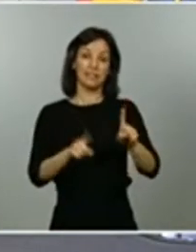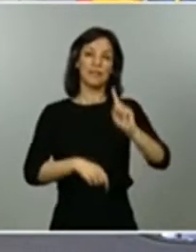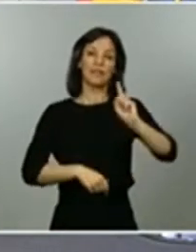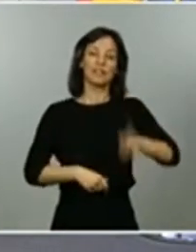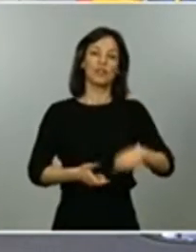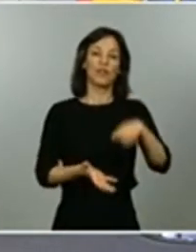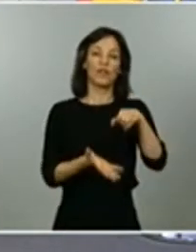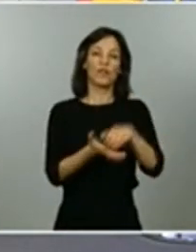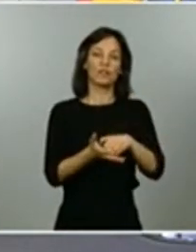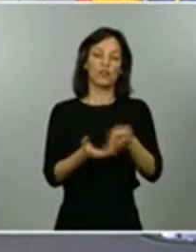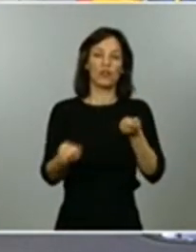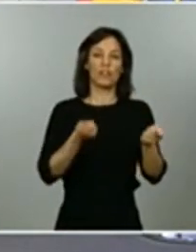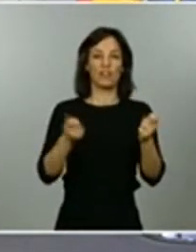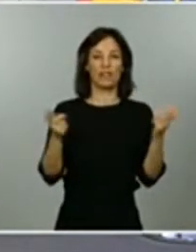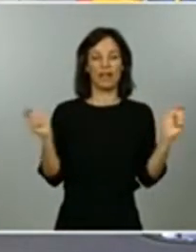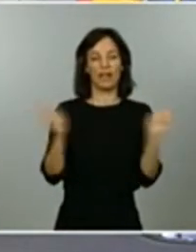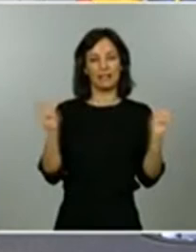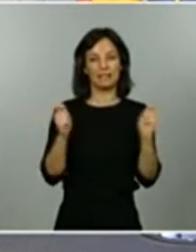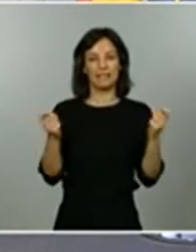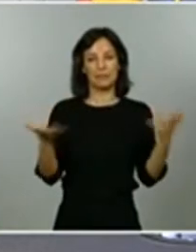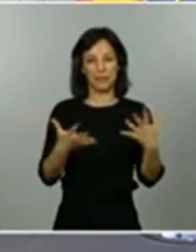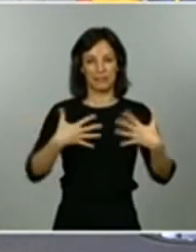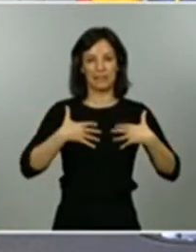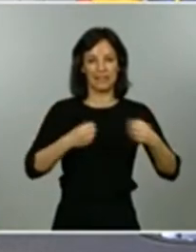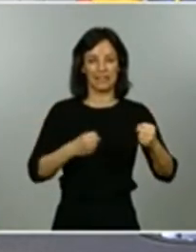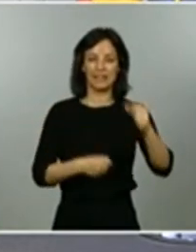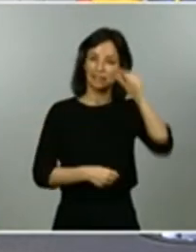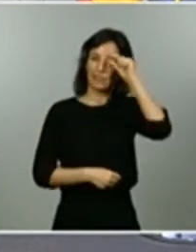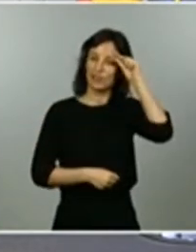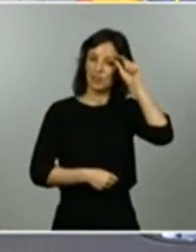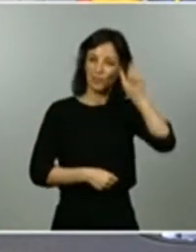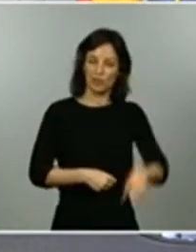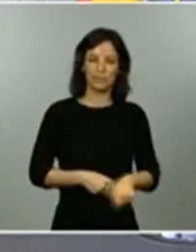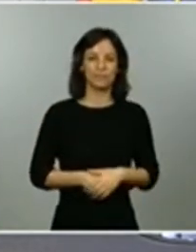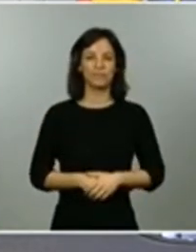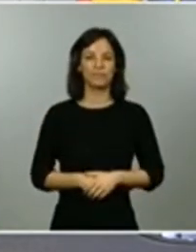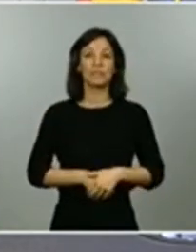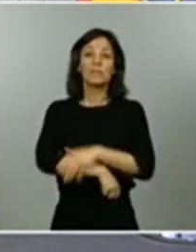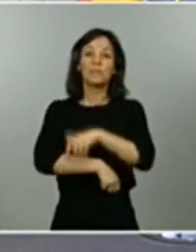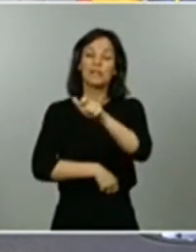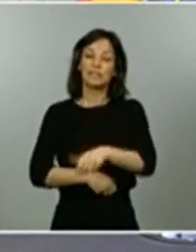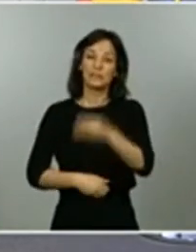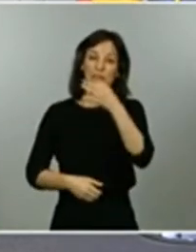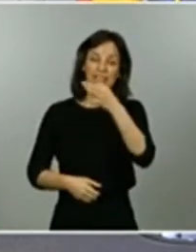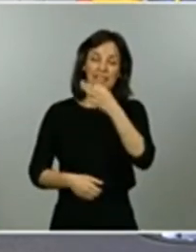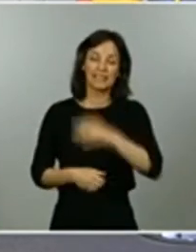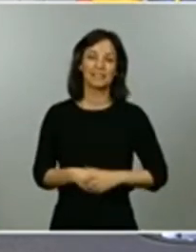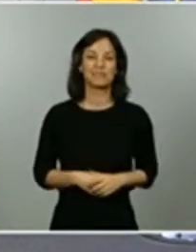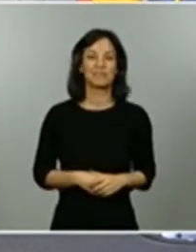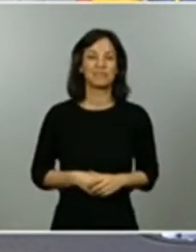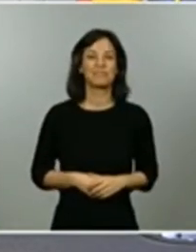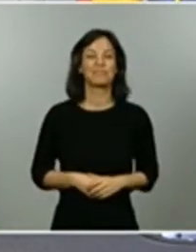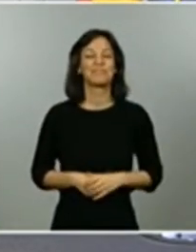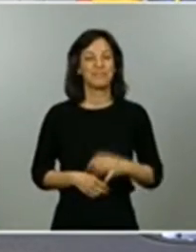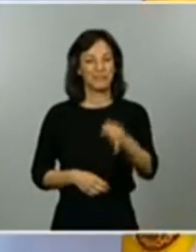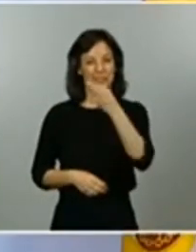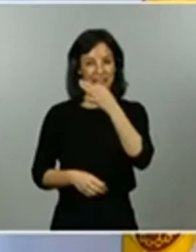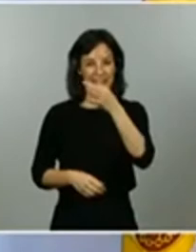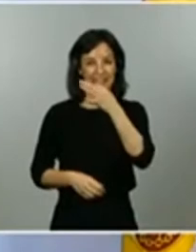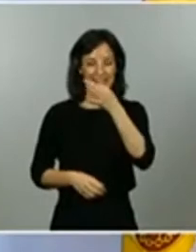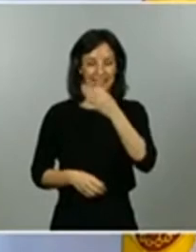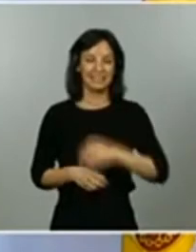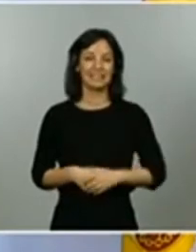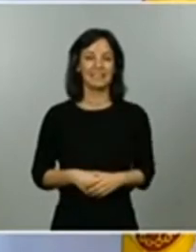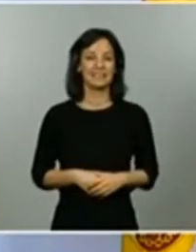Coordinación de Alertas y Emergencias Sanitarias, Fernando Simón. Ministro, Salvador Illa, buenas tardes. Muy buenas tardes. Cuando el 14